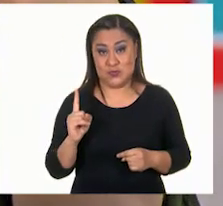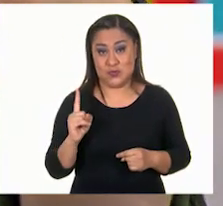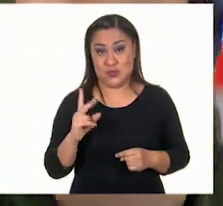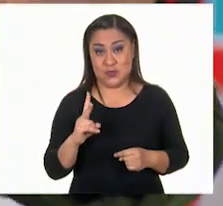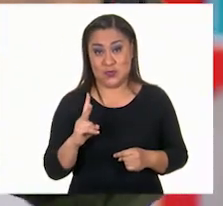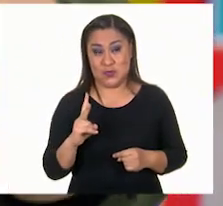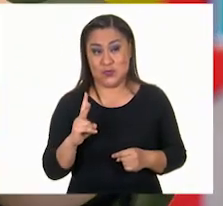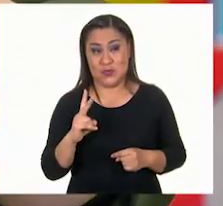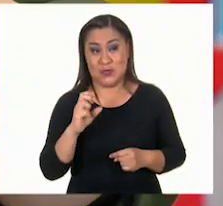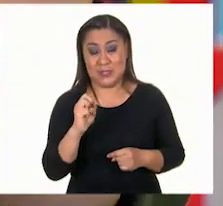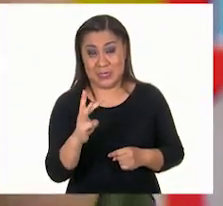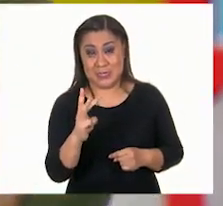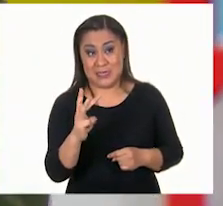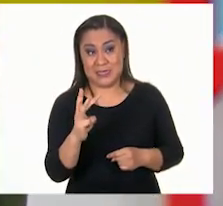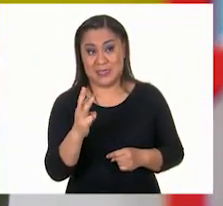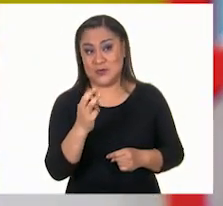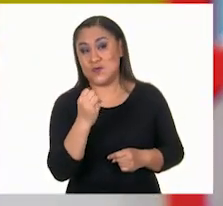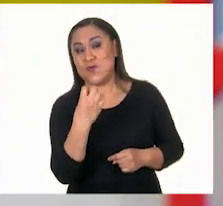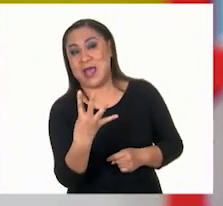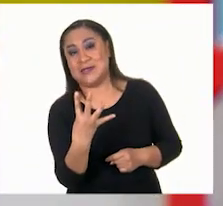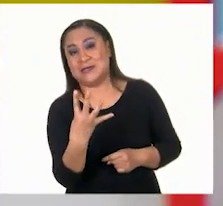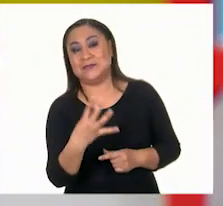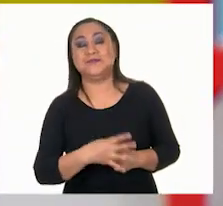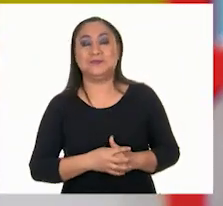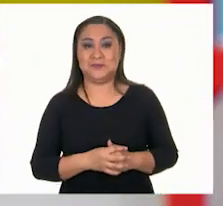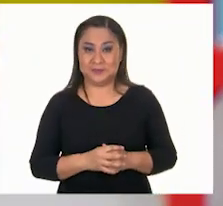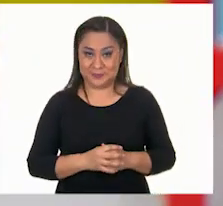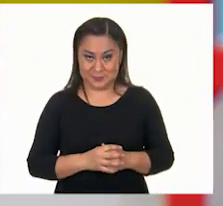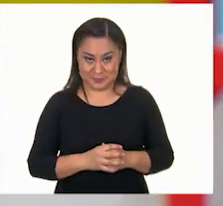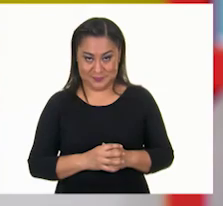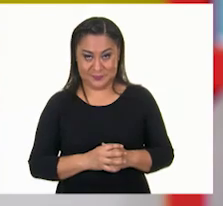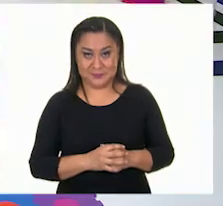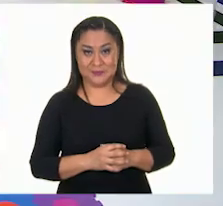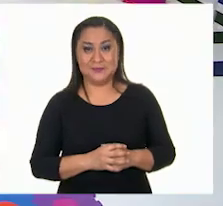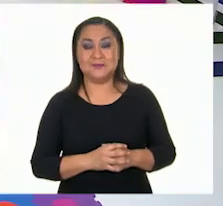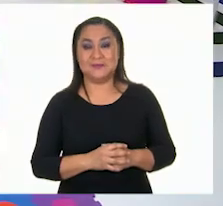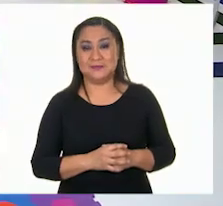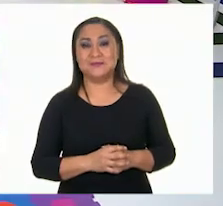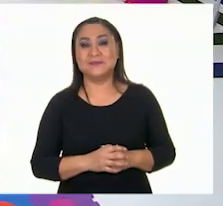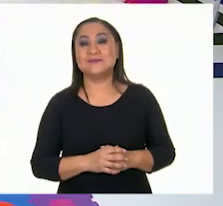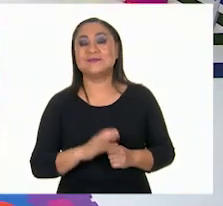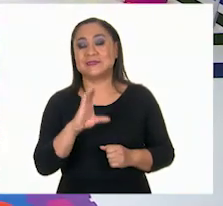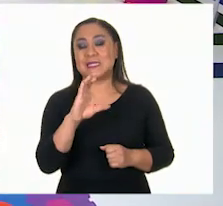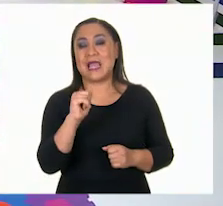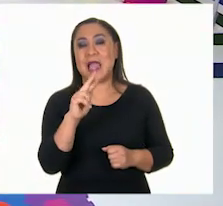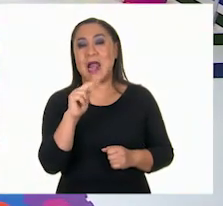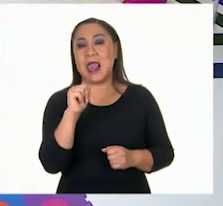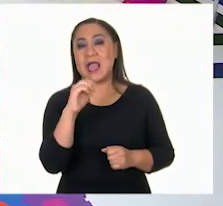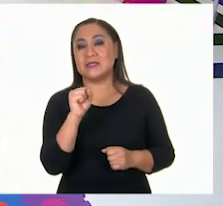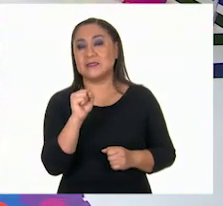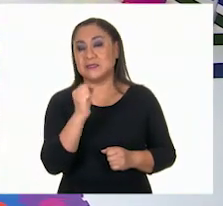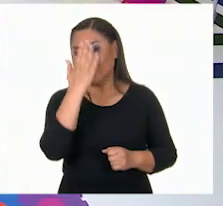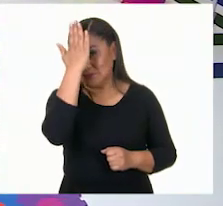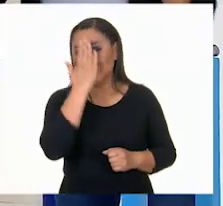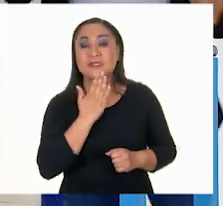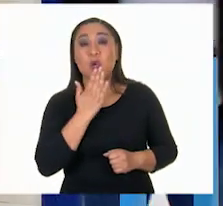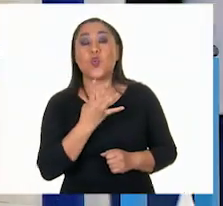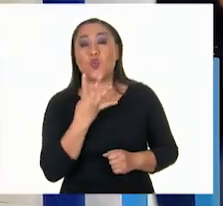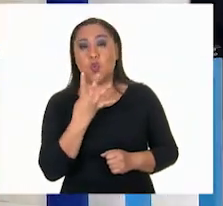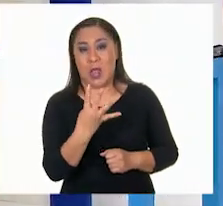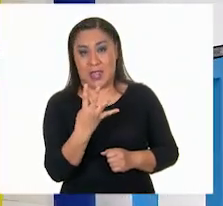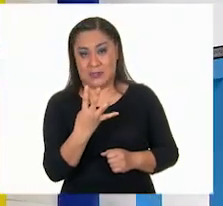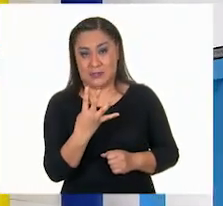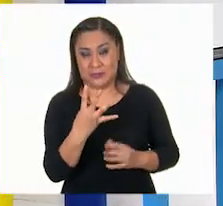dos, tres y cuatro. Cuatro. Sus caras en total son... Cuatro.